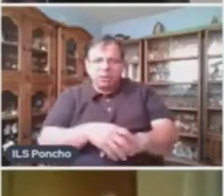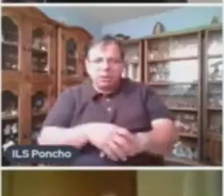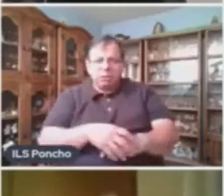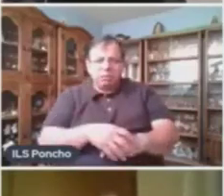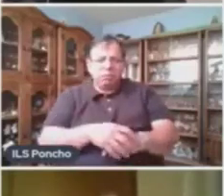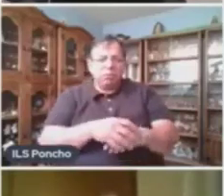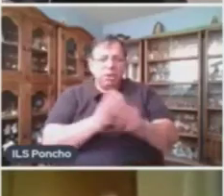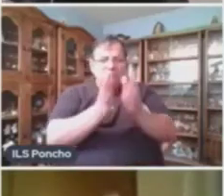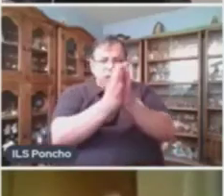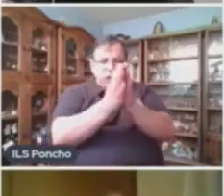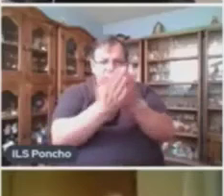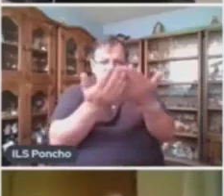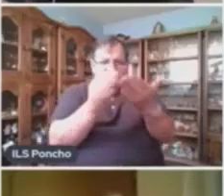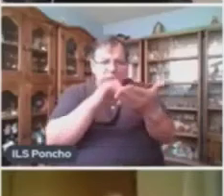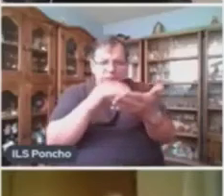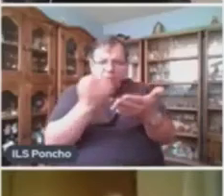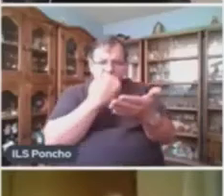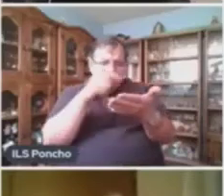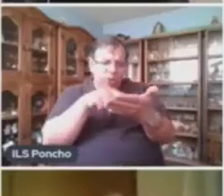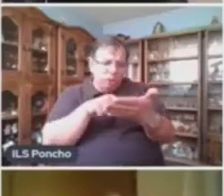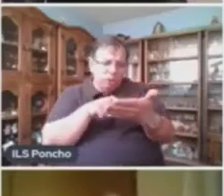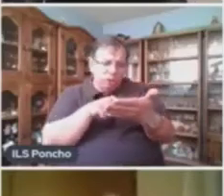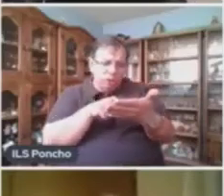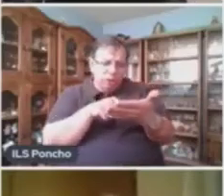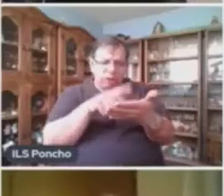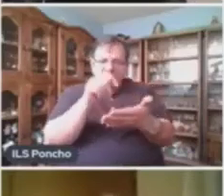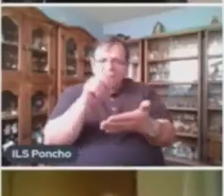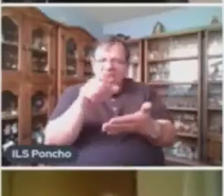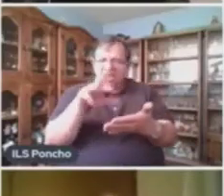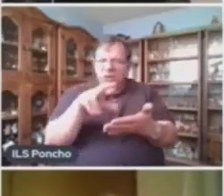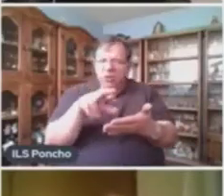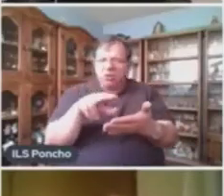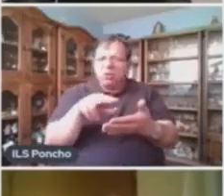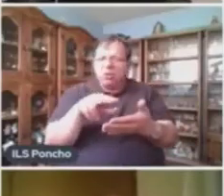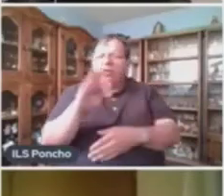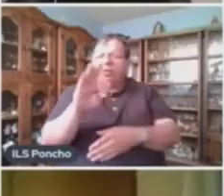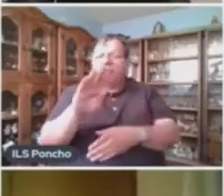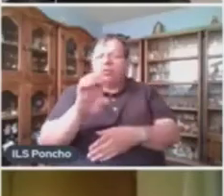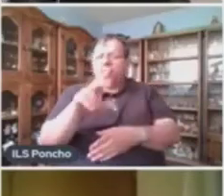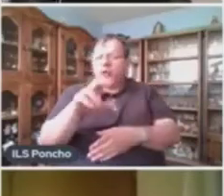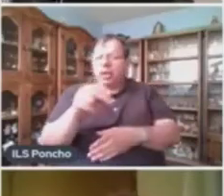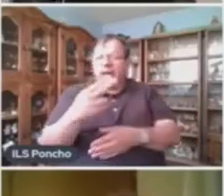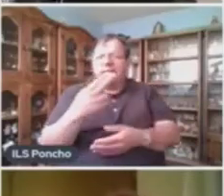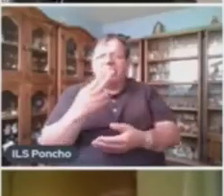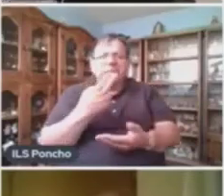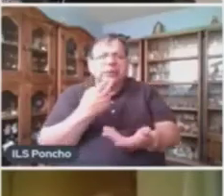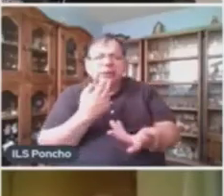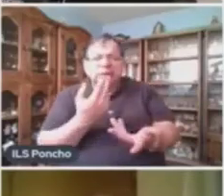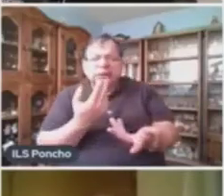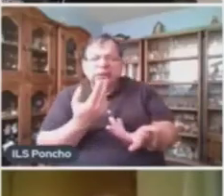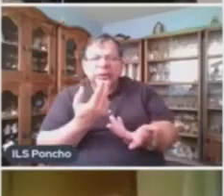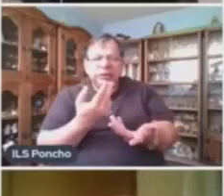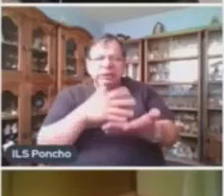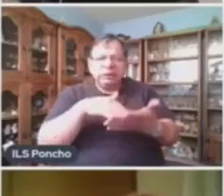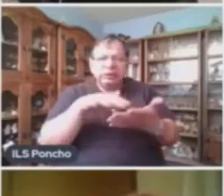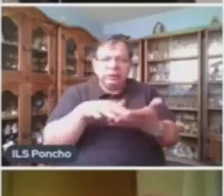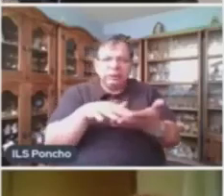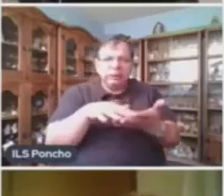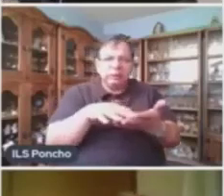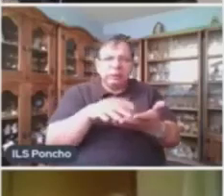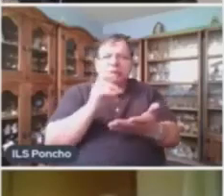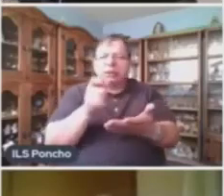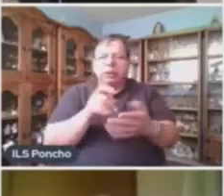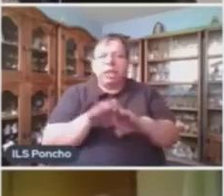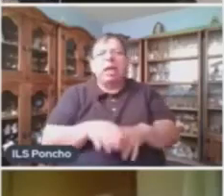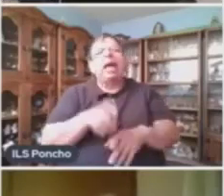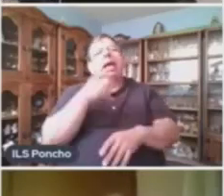mi libro de texto Un ejemplo de los textos funcionales ¿Qué son? Bueno Los textos funcionales Guían al lector